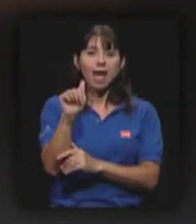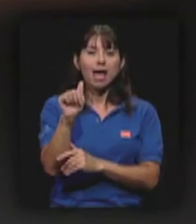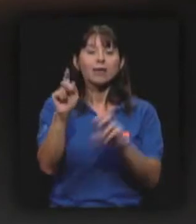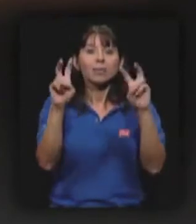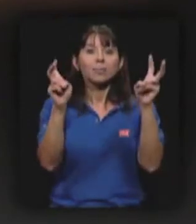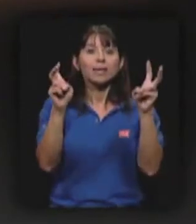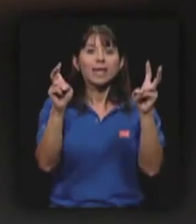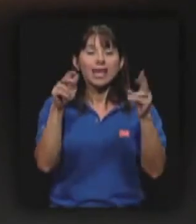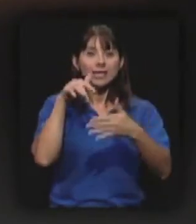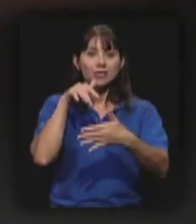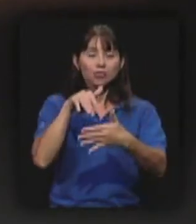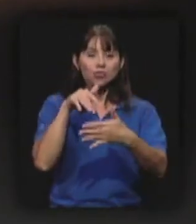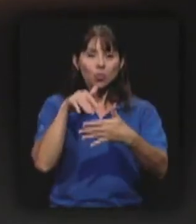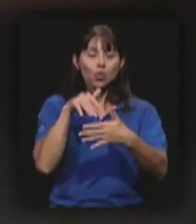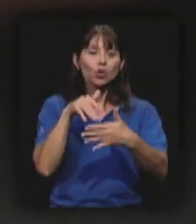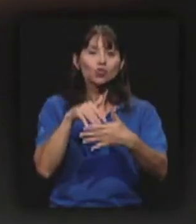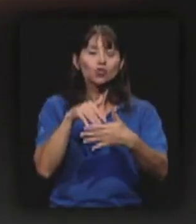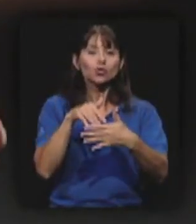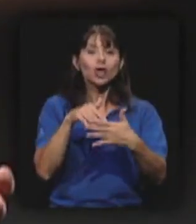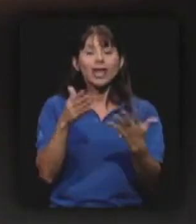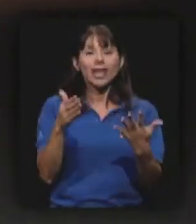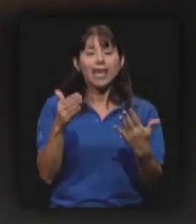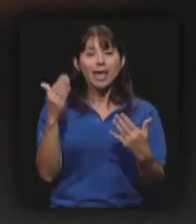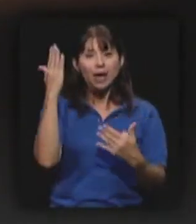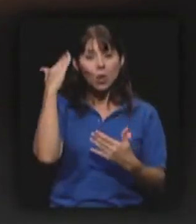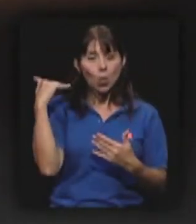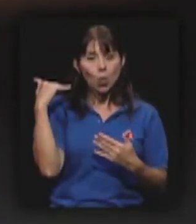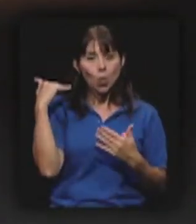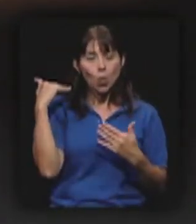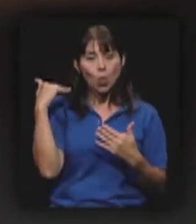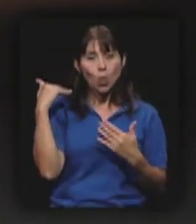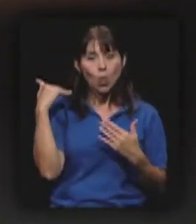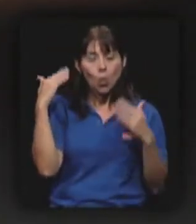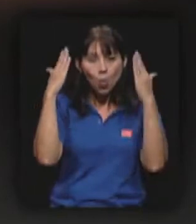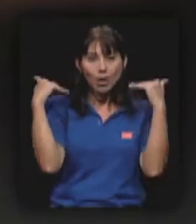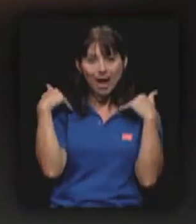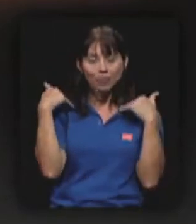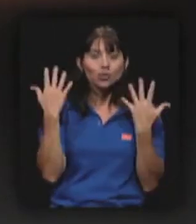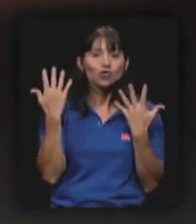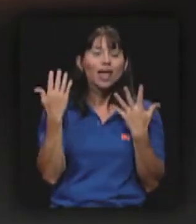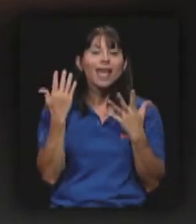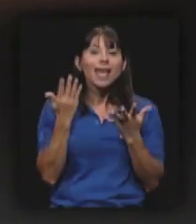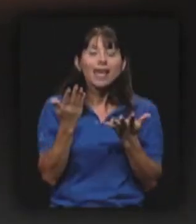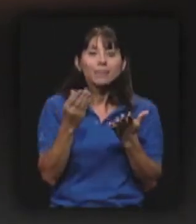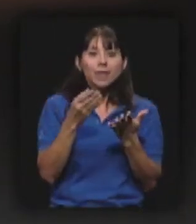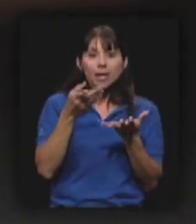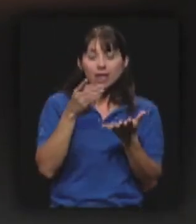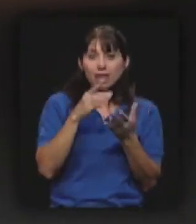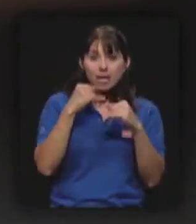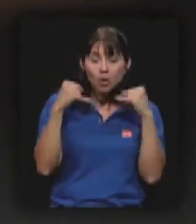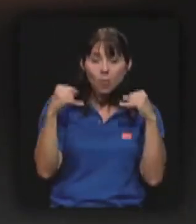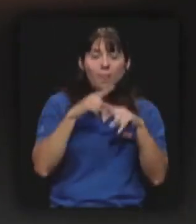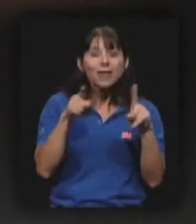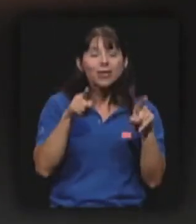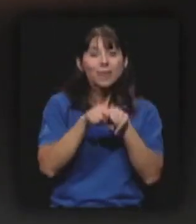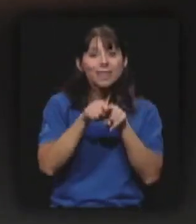estudios coreanos, sobre estudios tanto del idioma coreano, pero también de la cultura, la sociedad, la ciencia y la